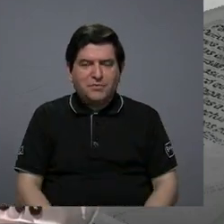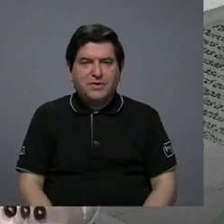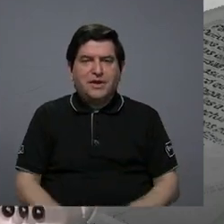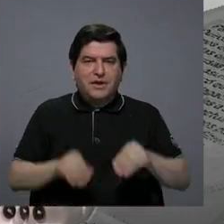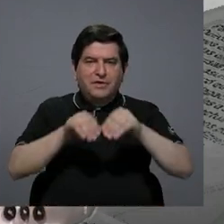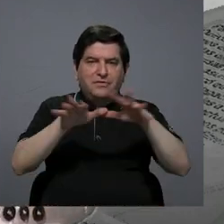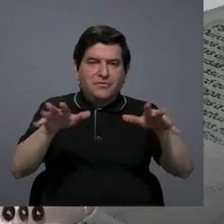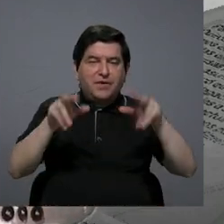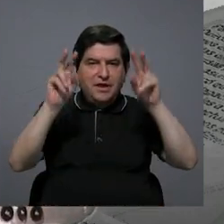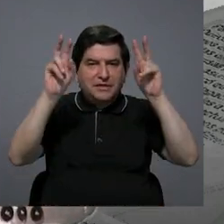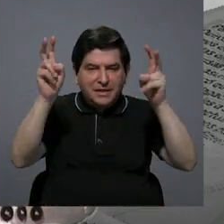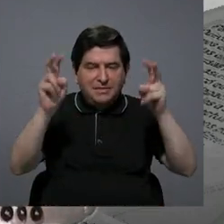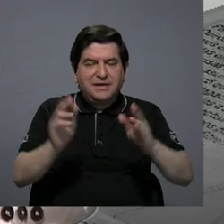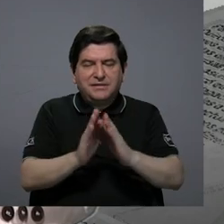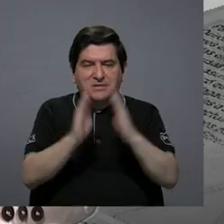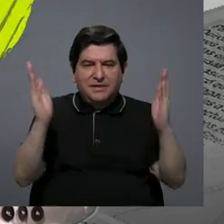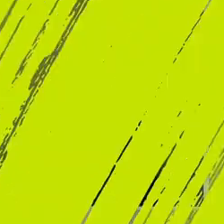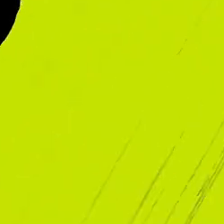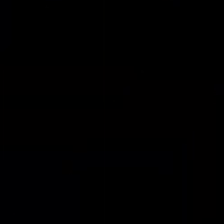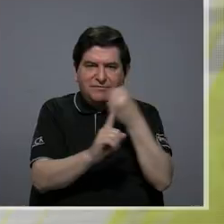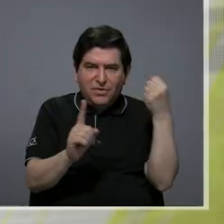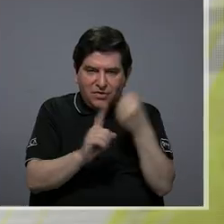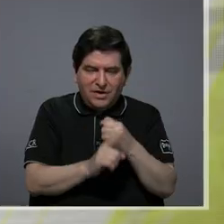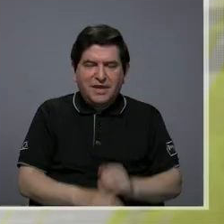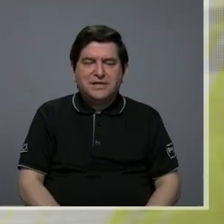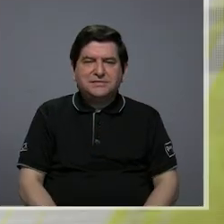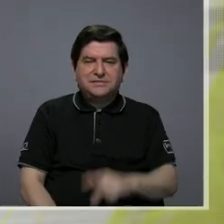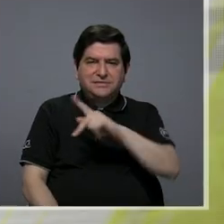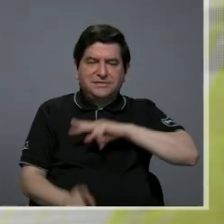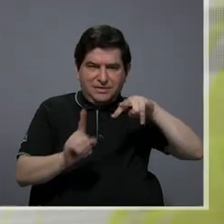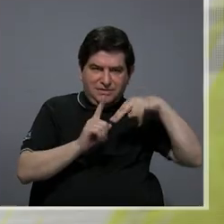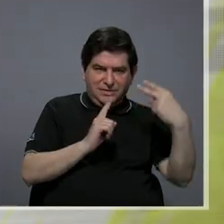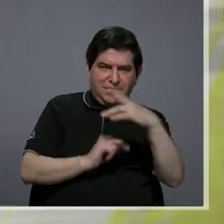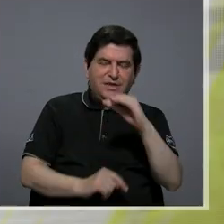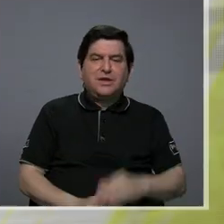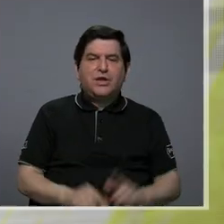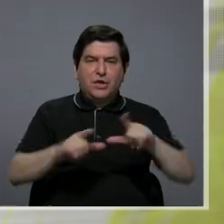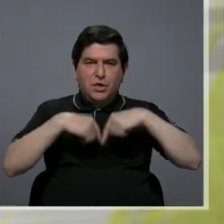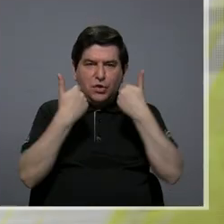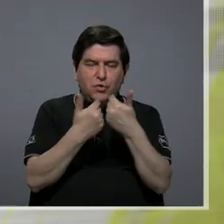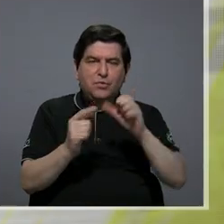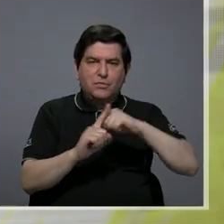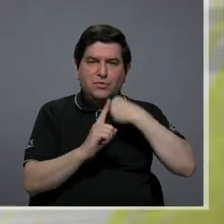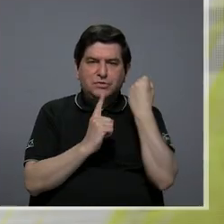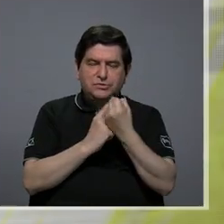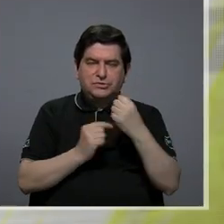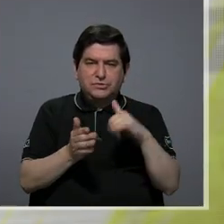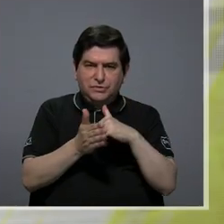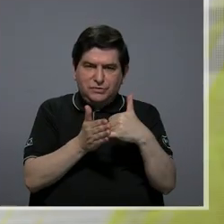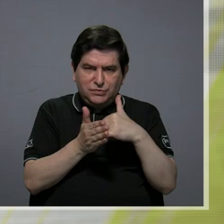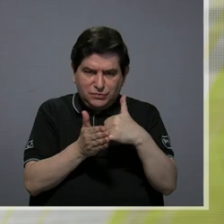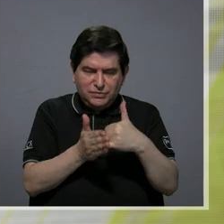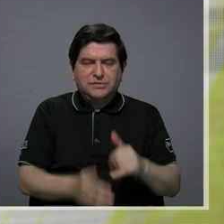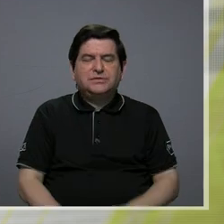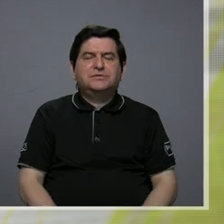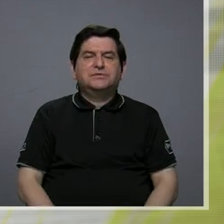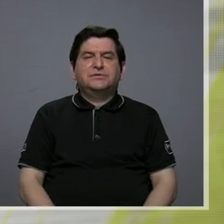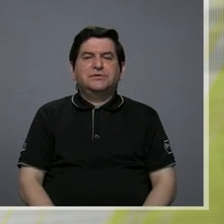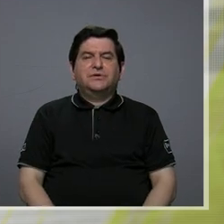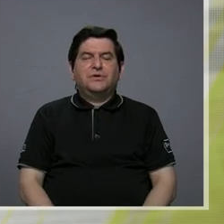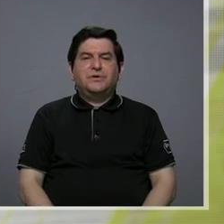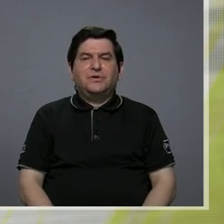temática que es un poco largo, violencias, subjetividades y colectivos en contextos de vulnerabilización,